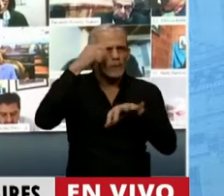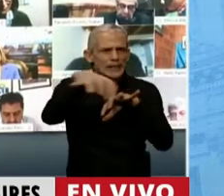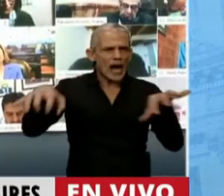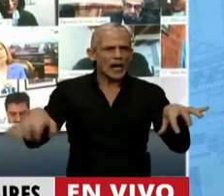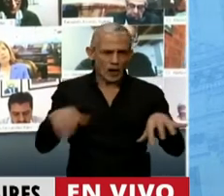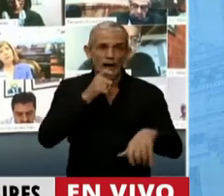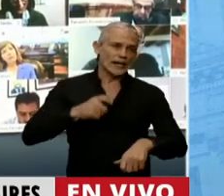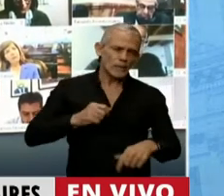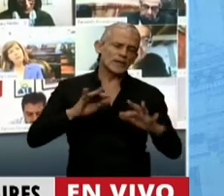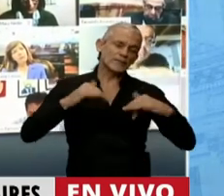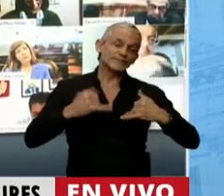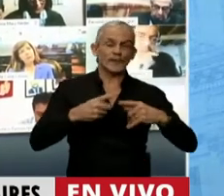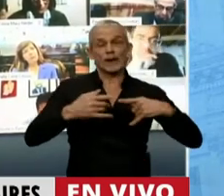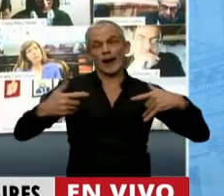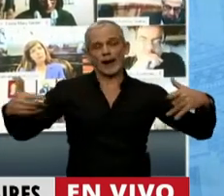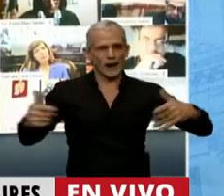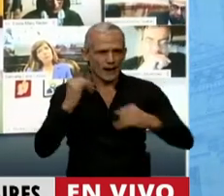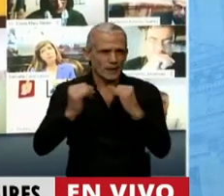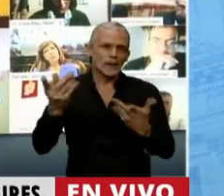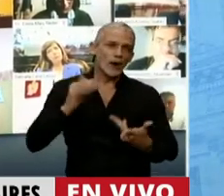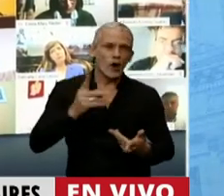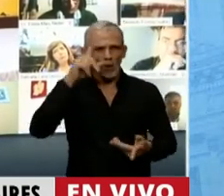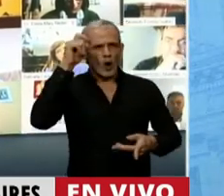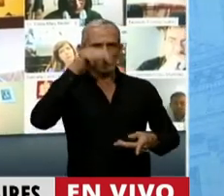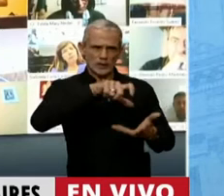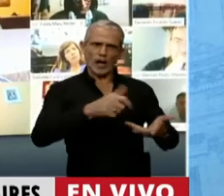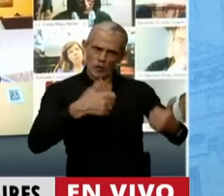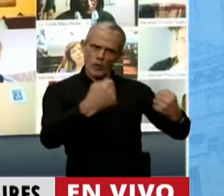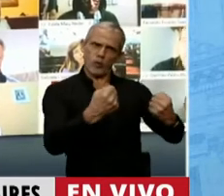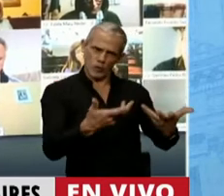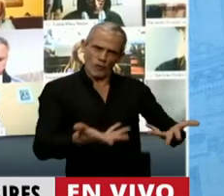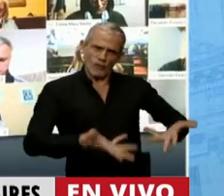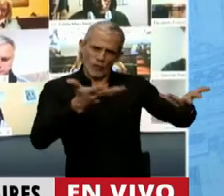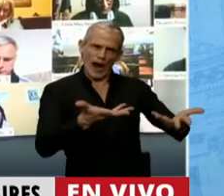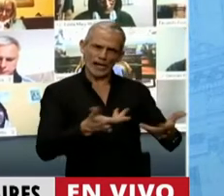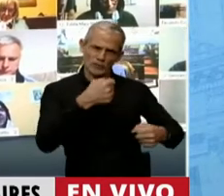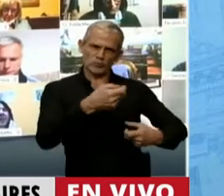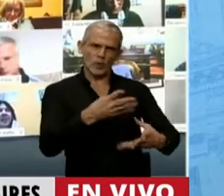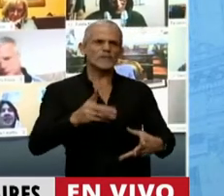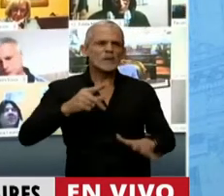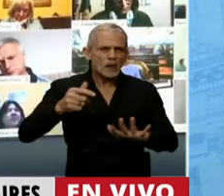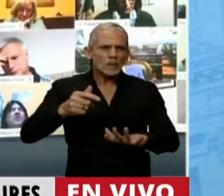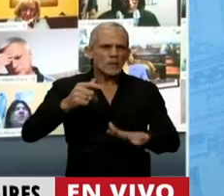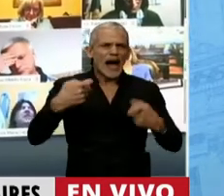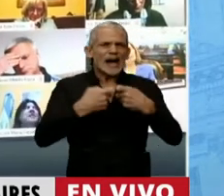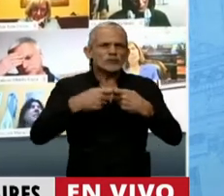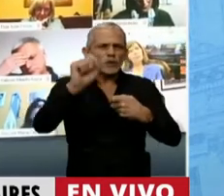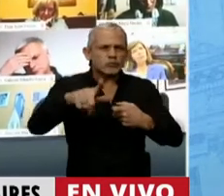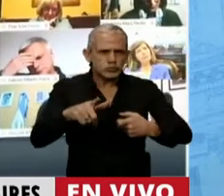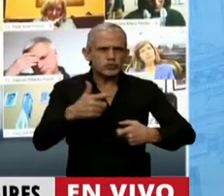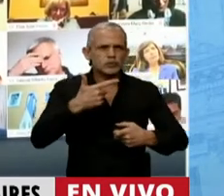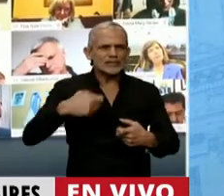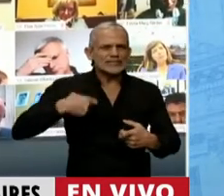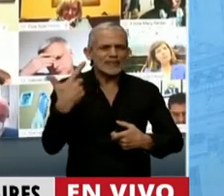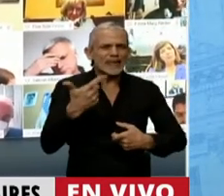contestado, cómo se ha reforzado, pero la SICOP está denunciando que 6.000 trabajadores de la salud de la